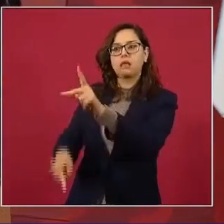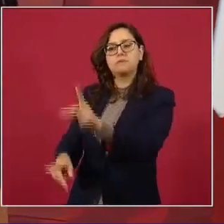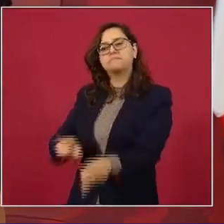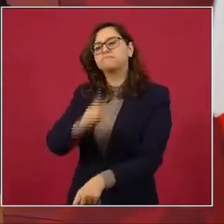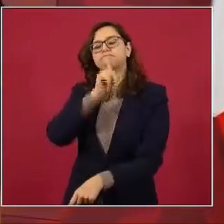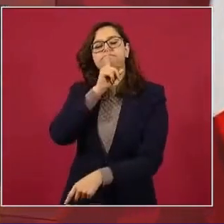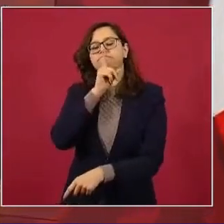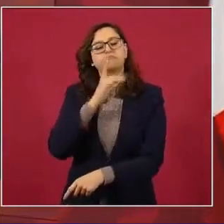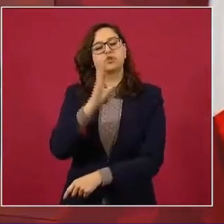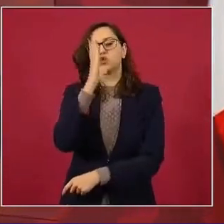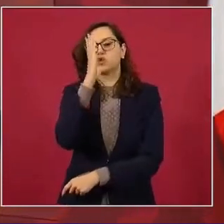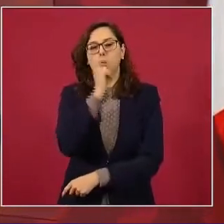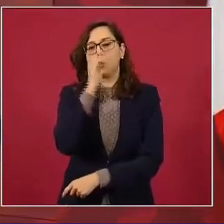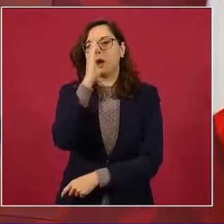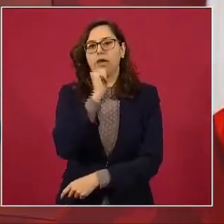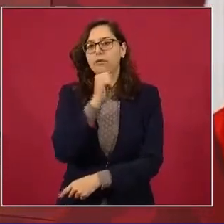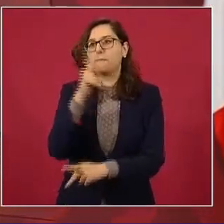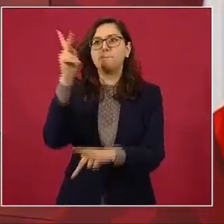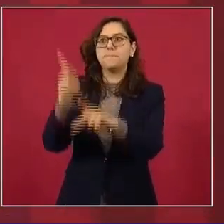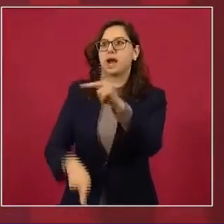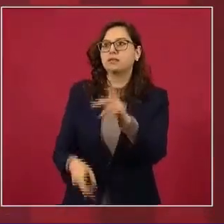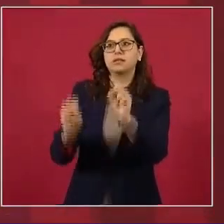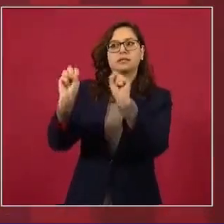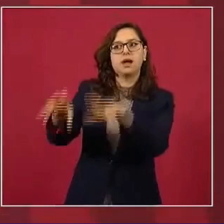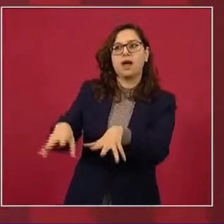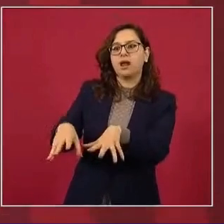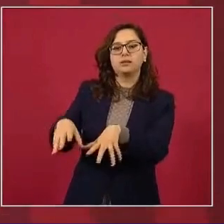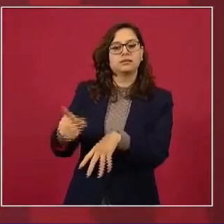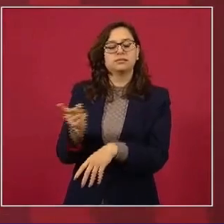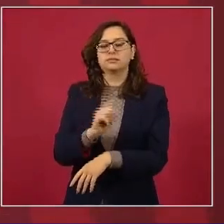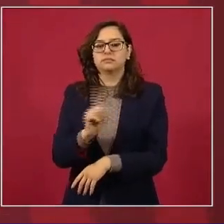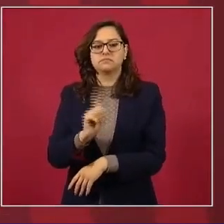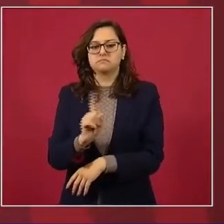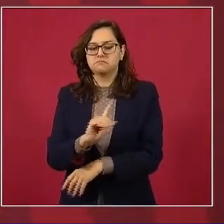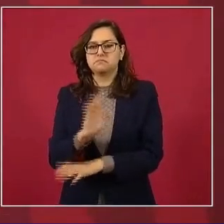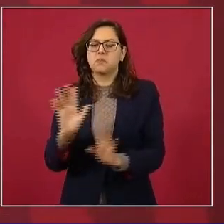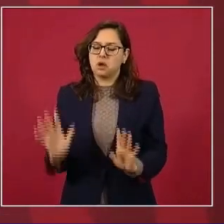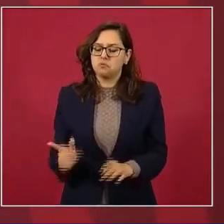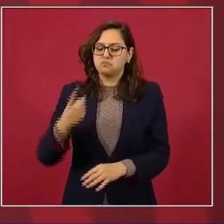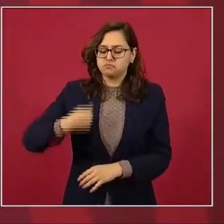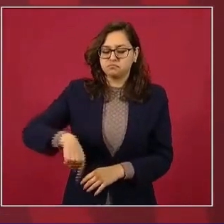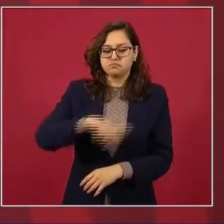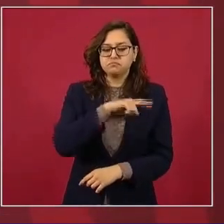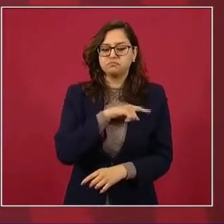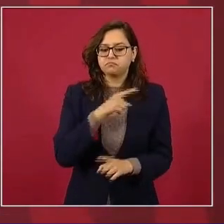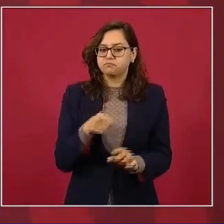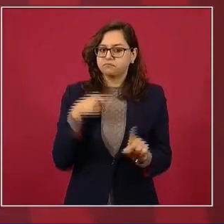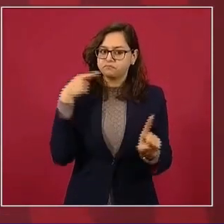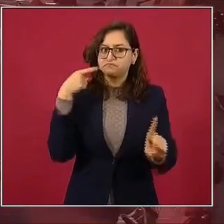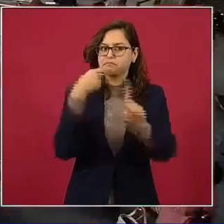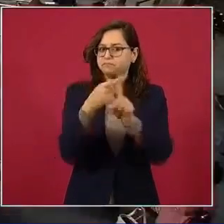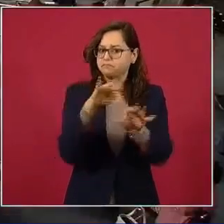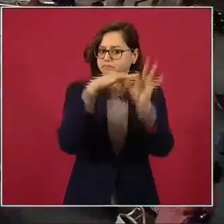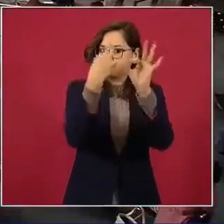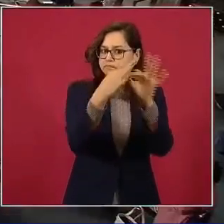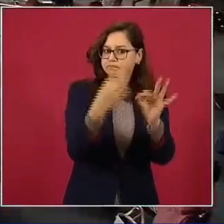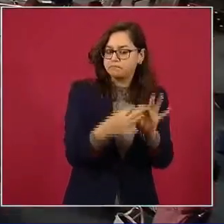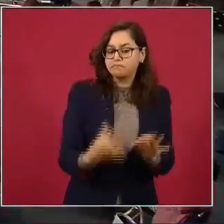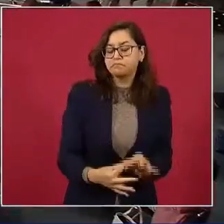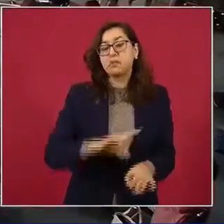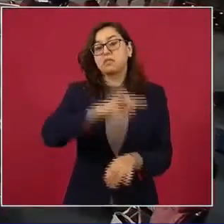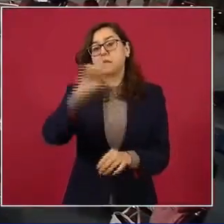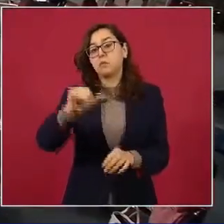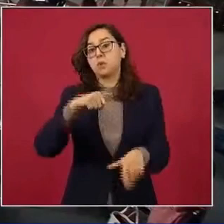otros que van a seguir llevando a cabo cambios en lo administrativo. Acerca de lo que